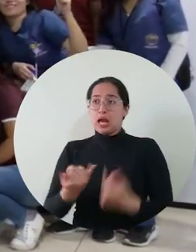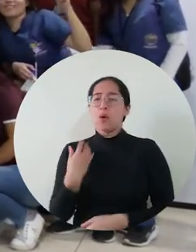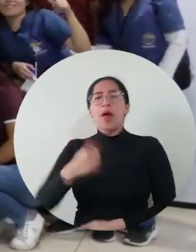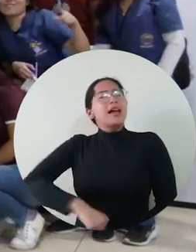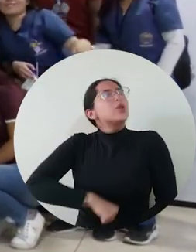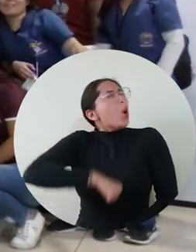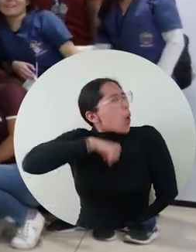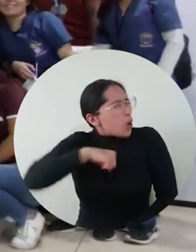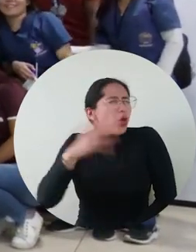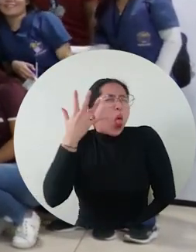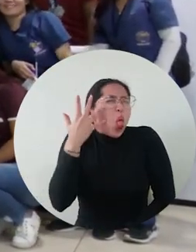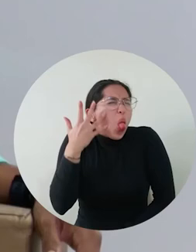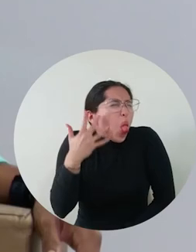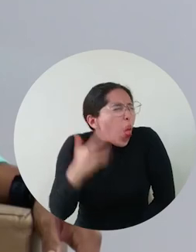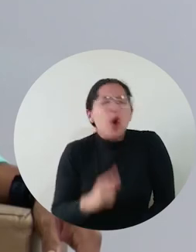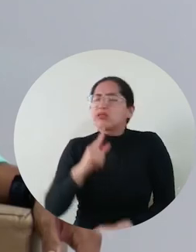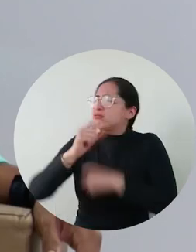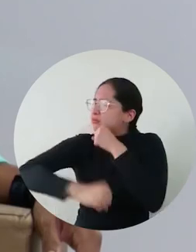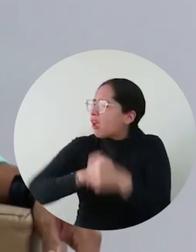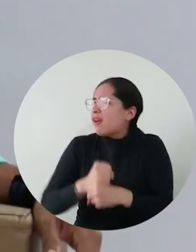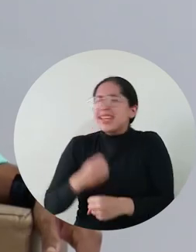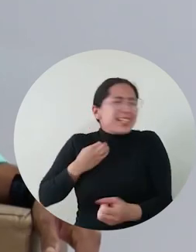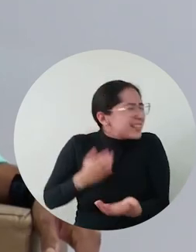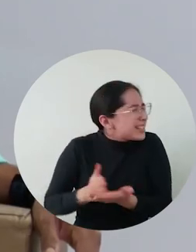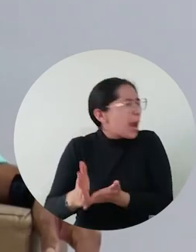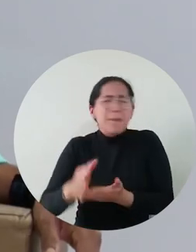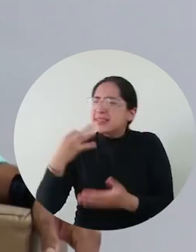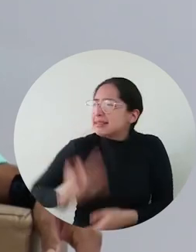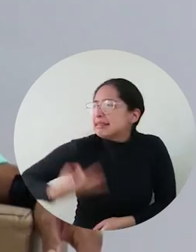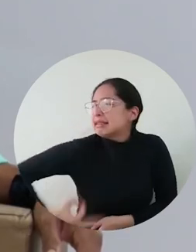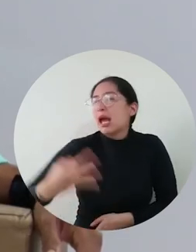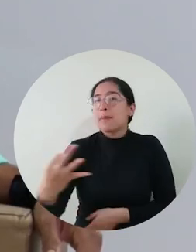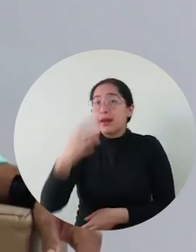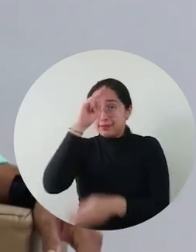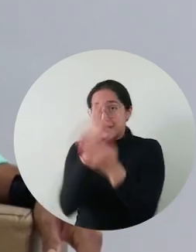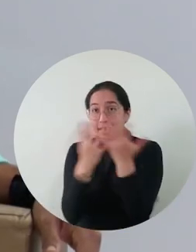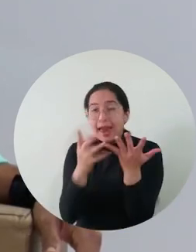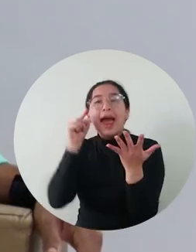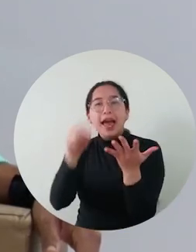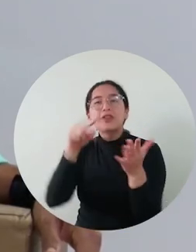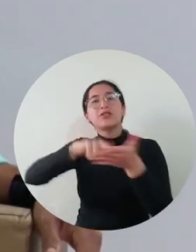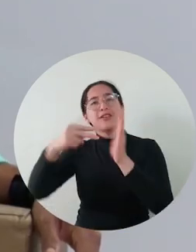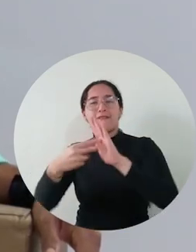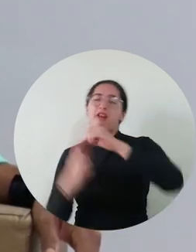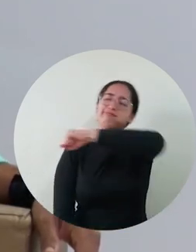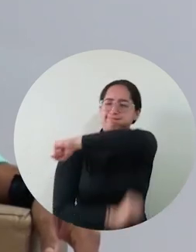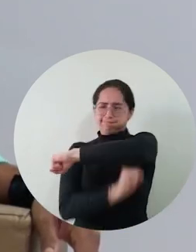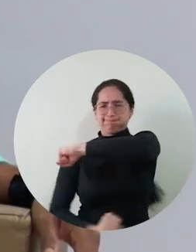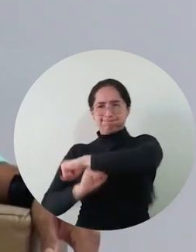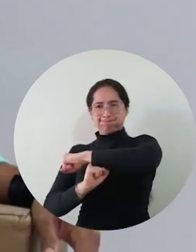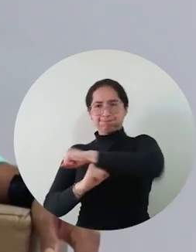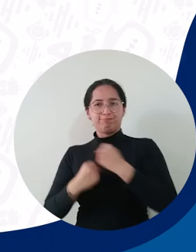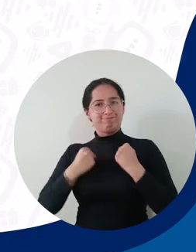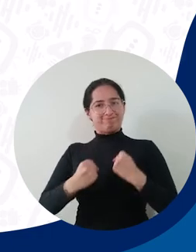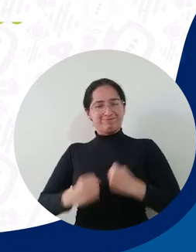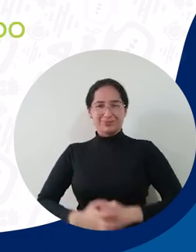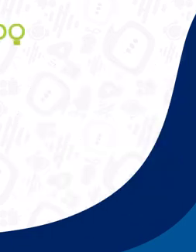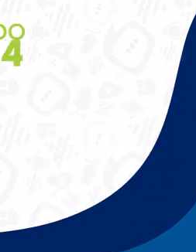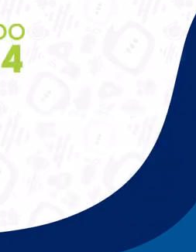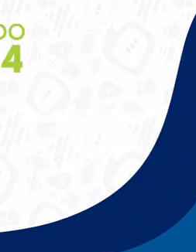mantengámonos orgullosos los 365 días del año, en todo momento y en toda hora, porque la diversidad, insisto, es nuestra mayor fortaleza.